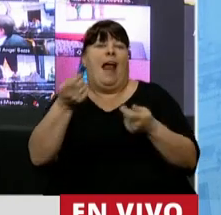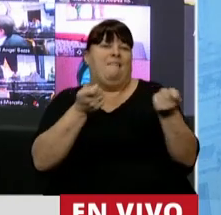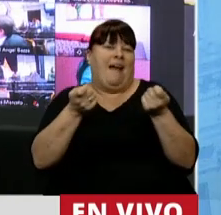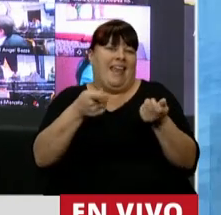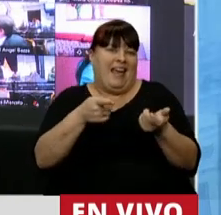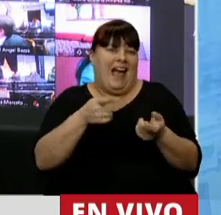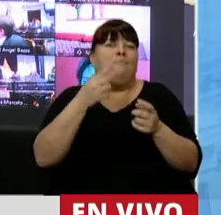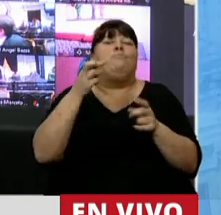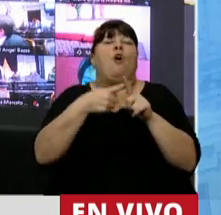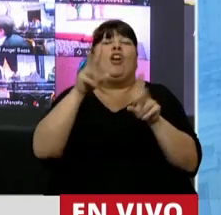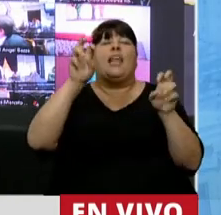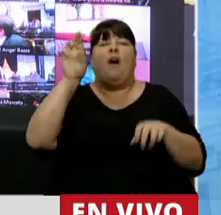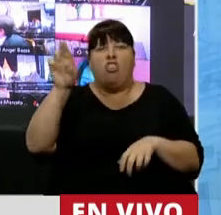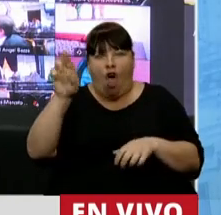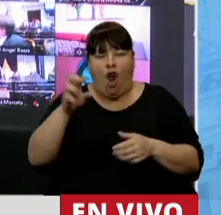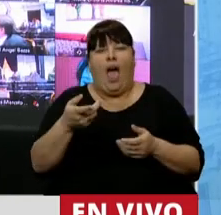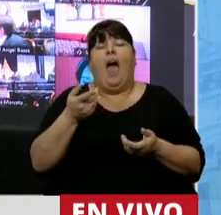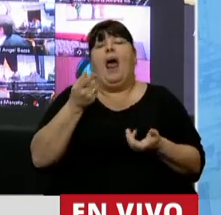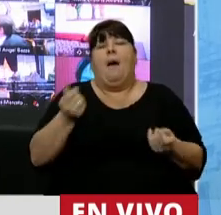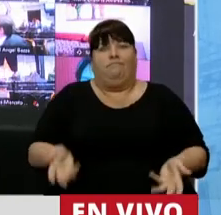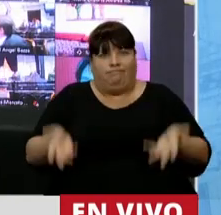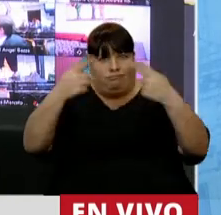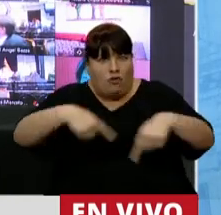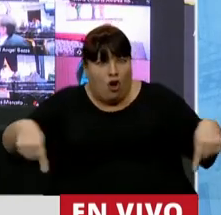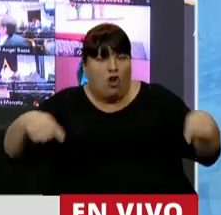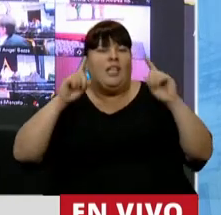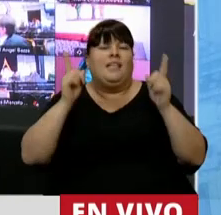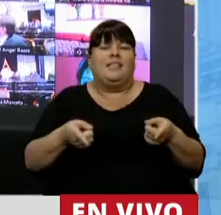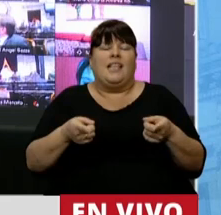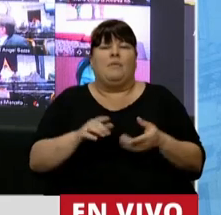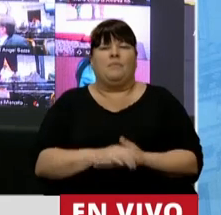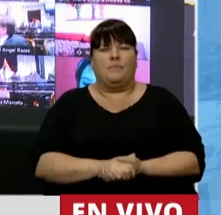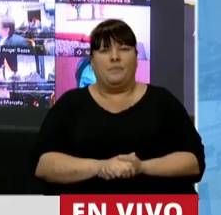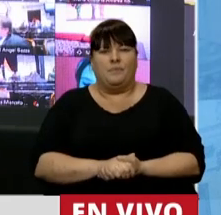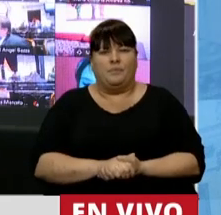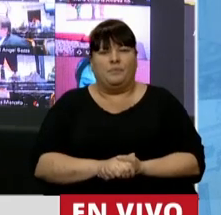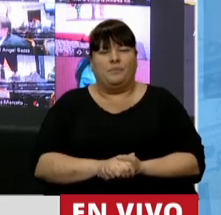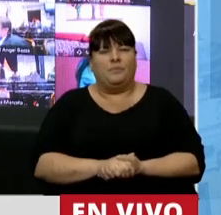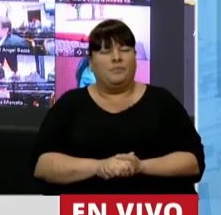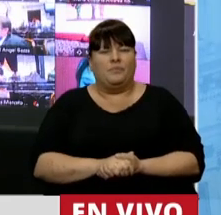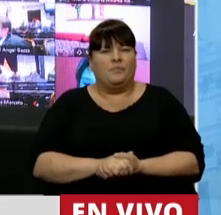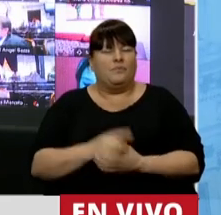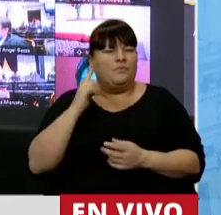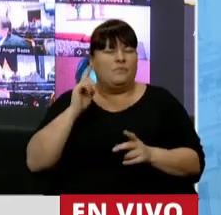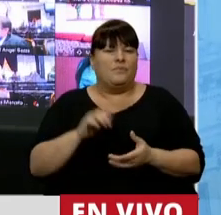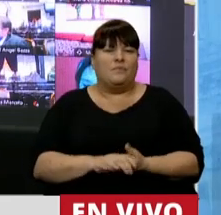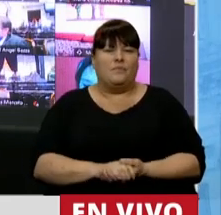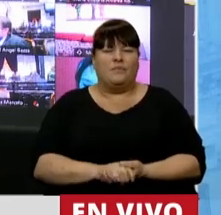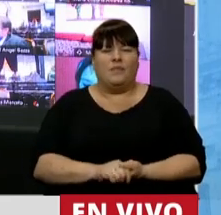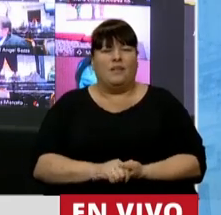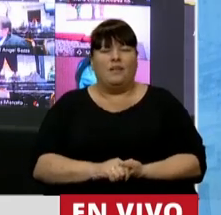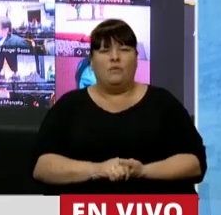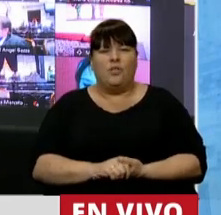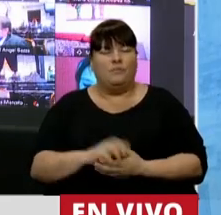Con la corrida del dólar, con la subida del precio, con el desestablecimiento, nuestra acumula el stop. Y cuando el